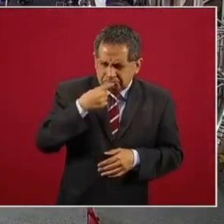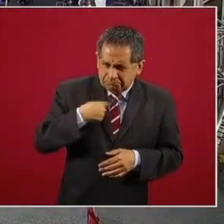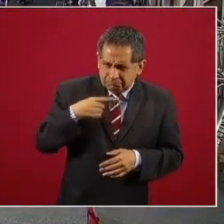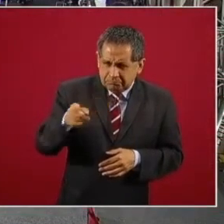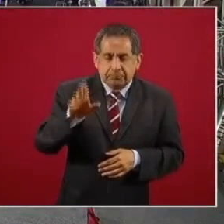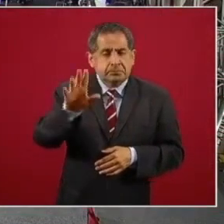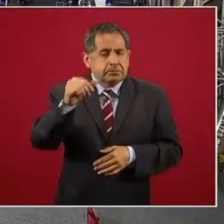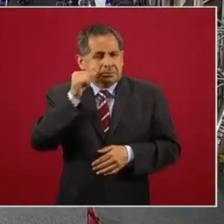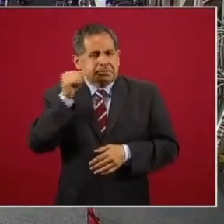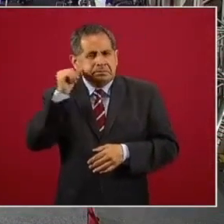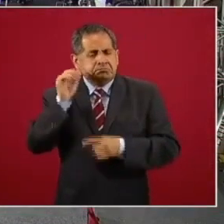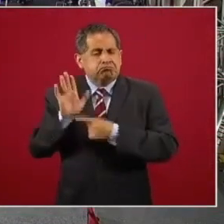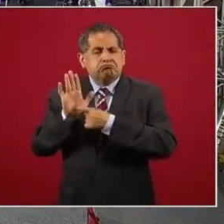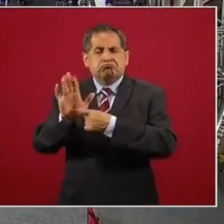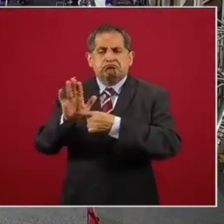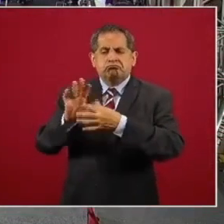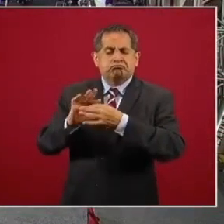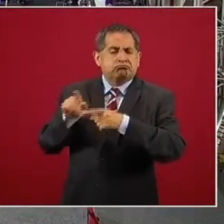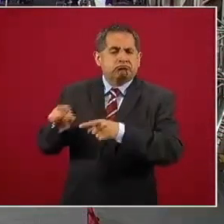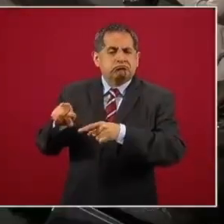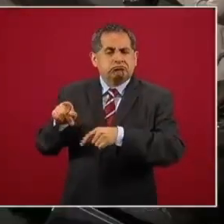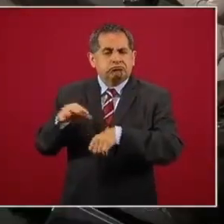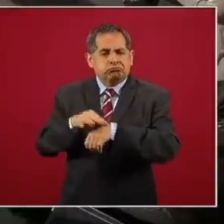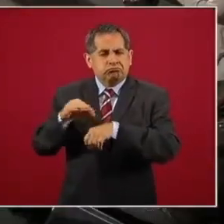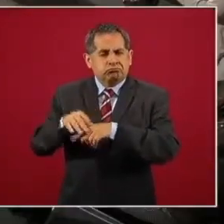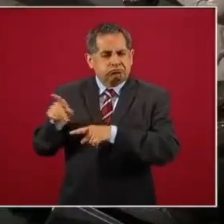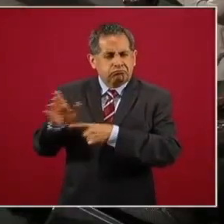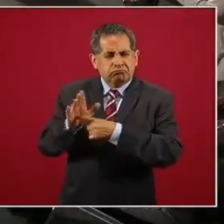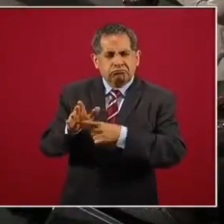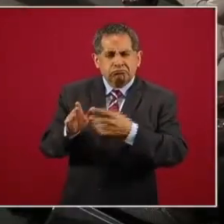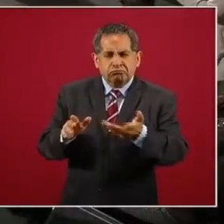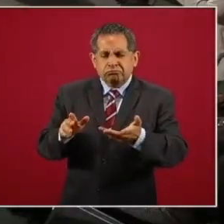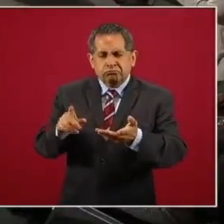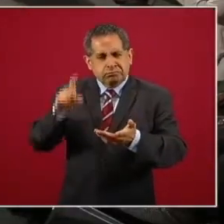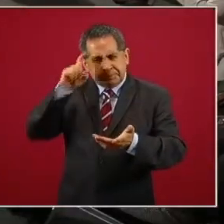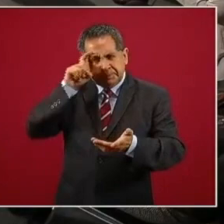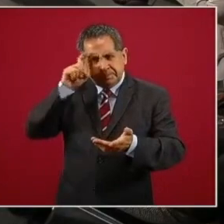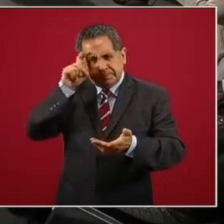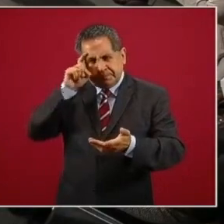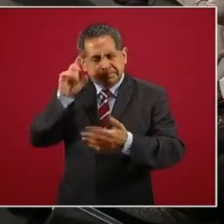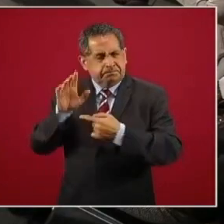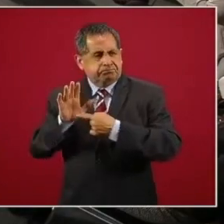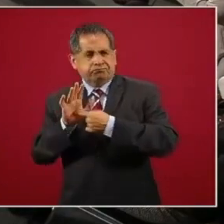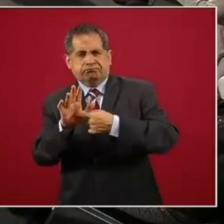Ayer presentó el doctor Hugo López Gatell